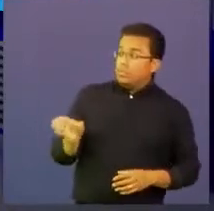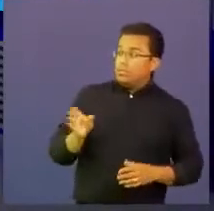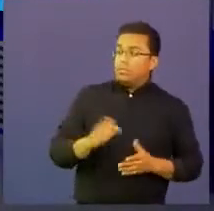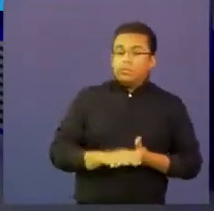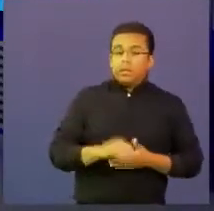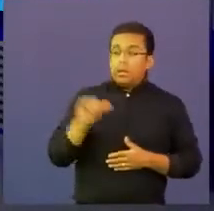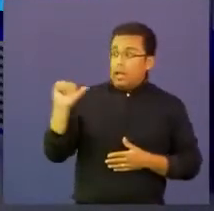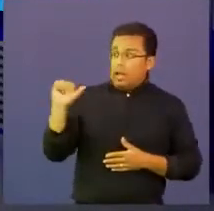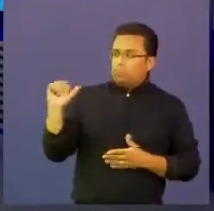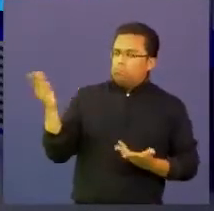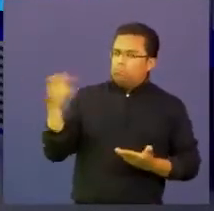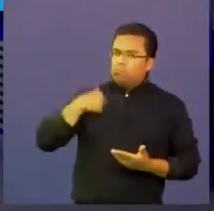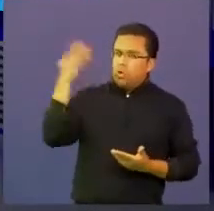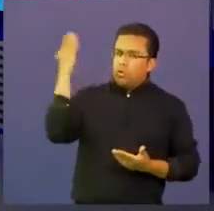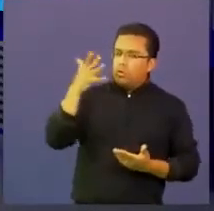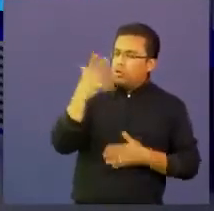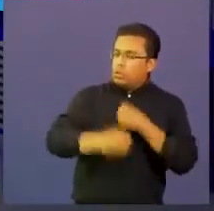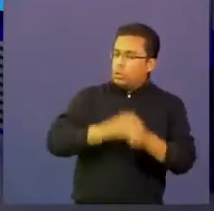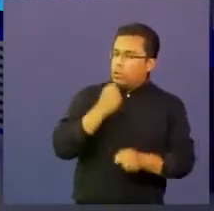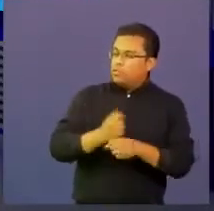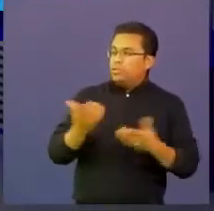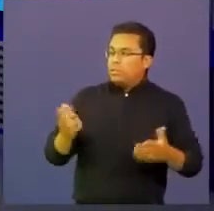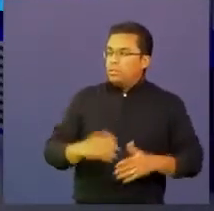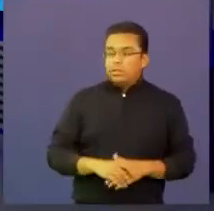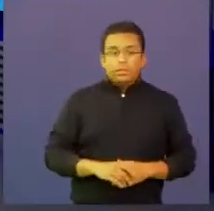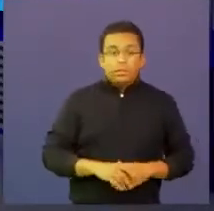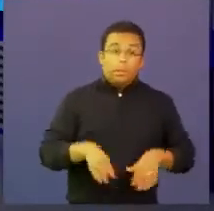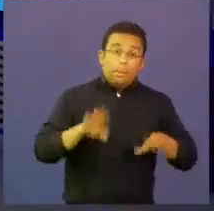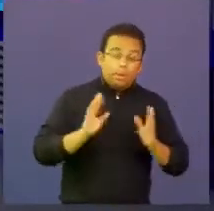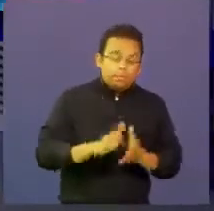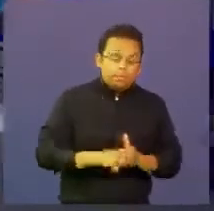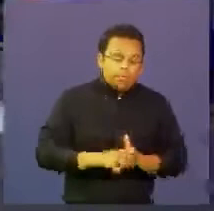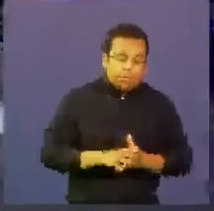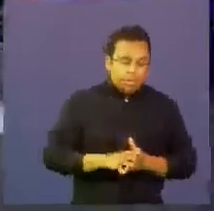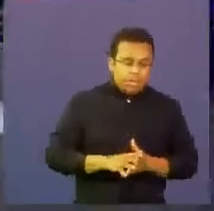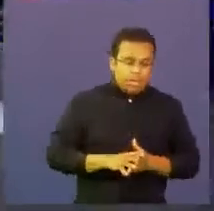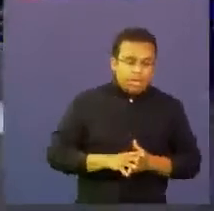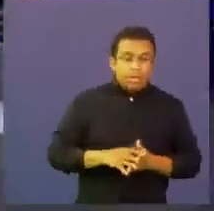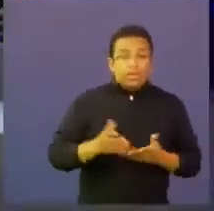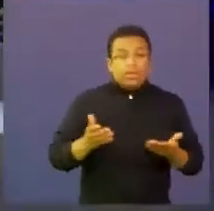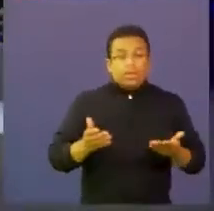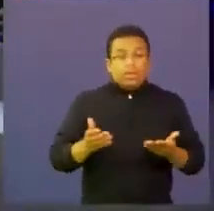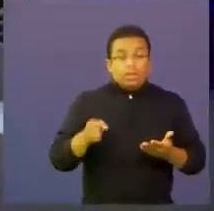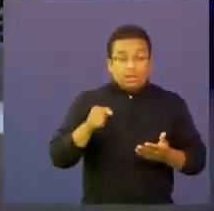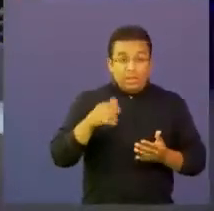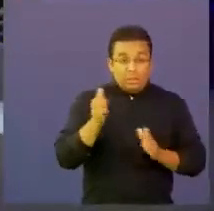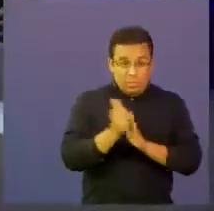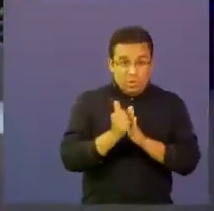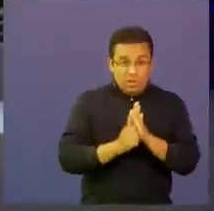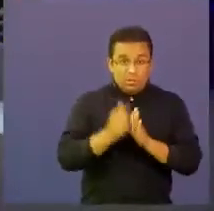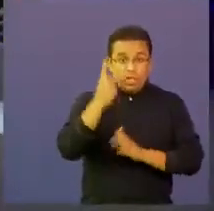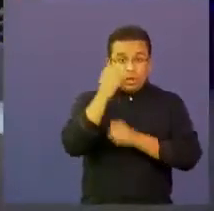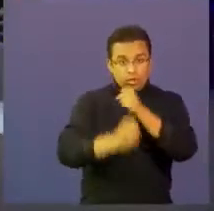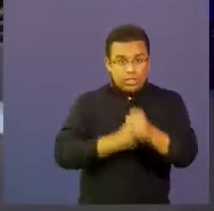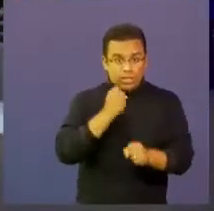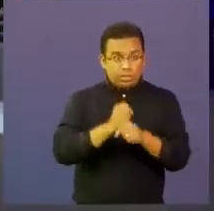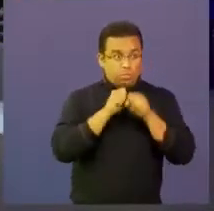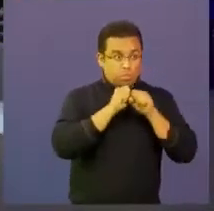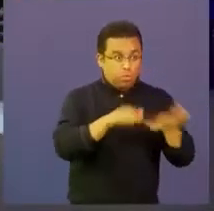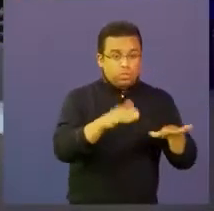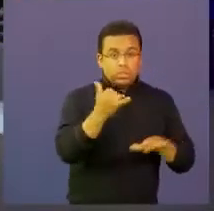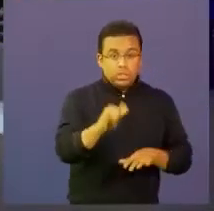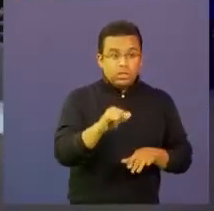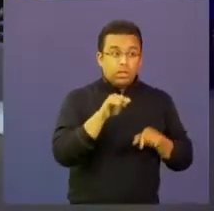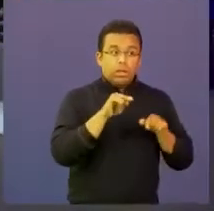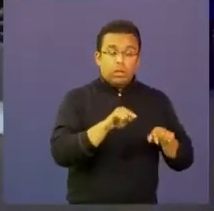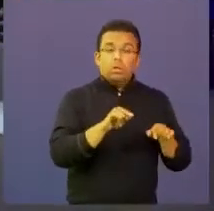en 5 años? bueno Little Bridge es un programa que ya ha estado algunos años en el mercado ha obtenido